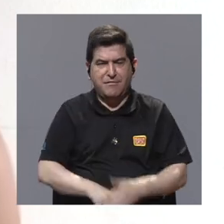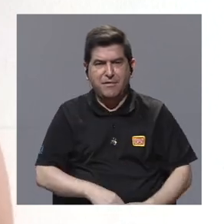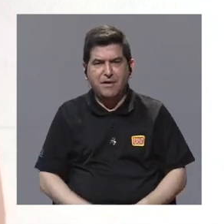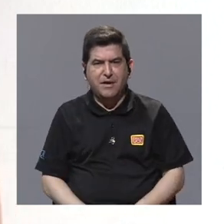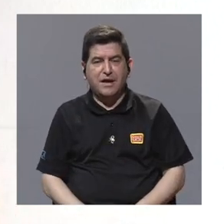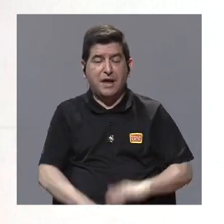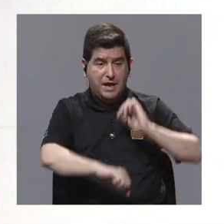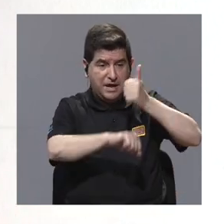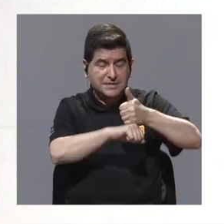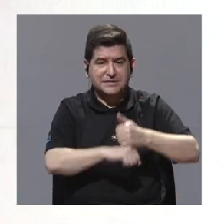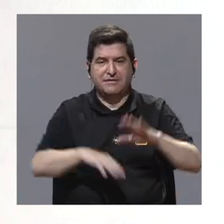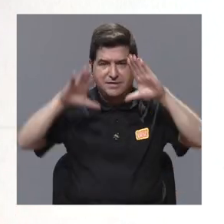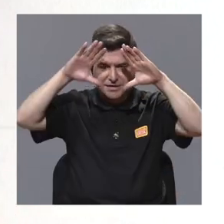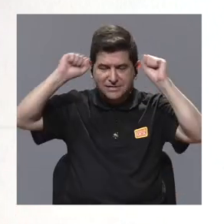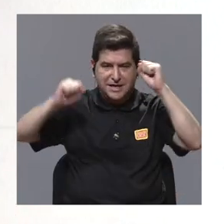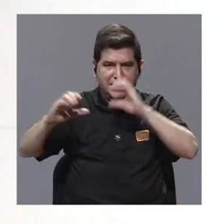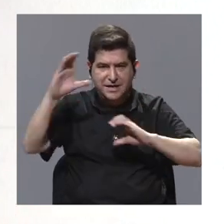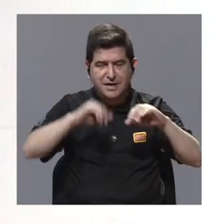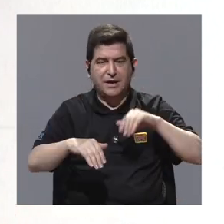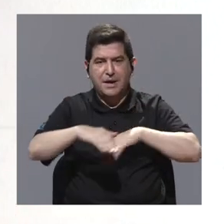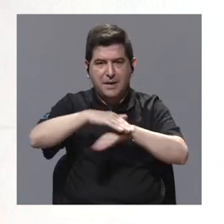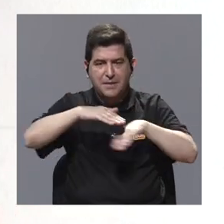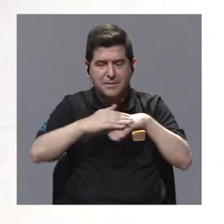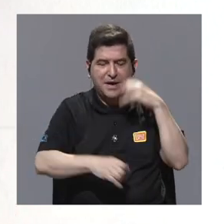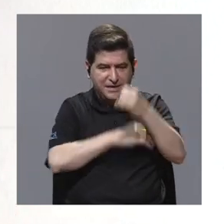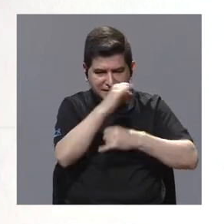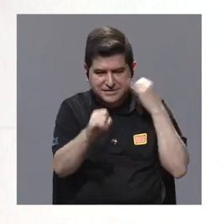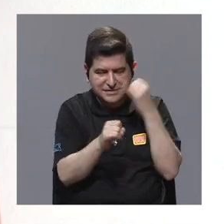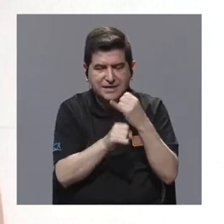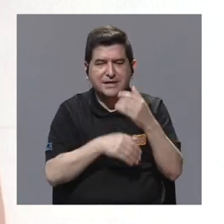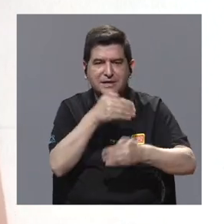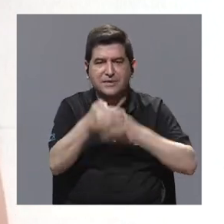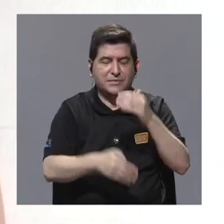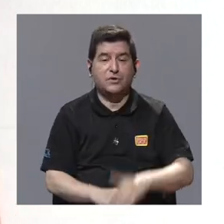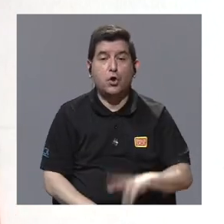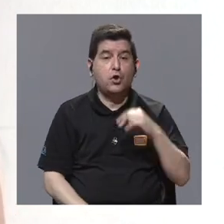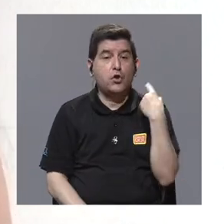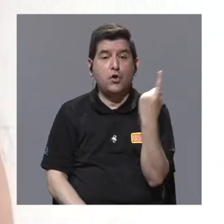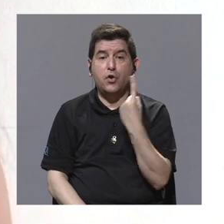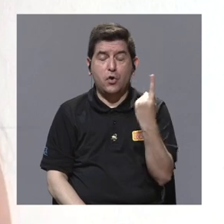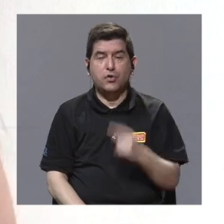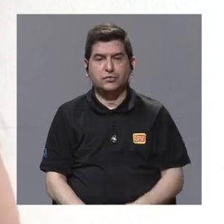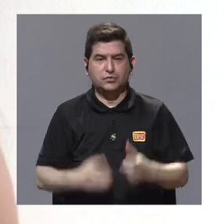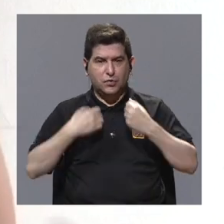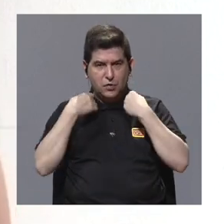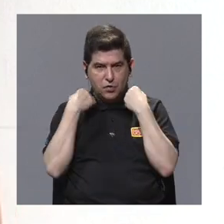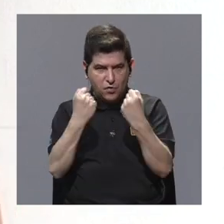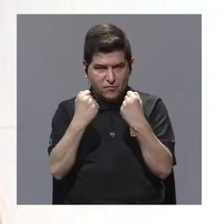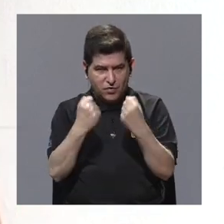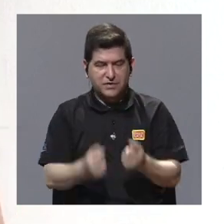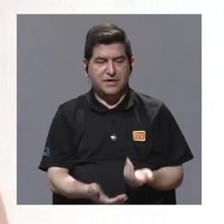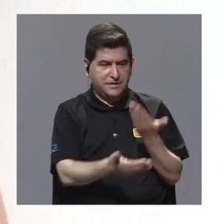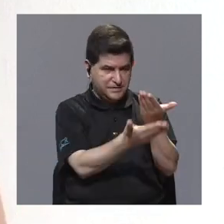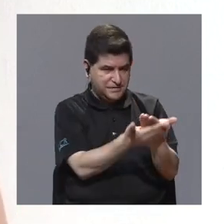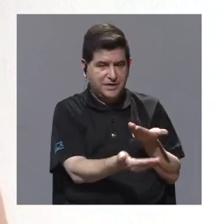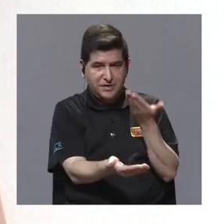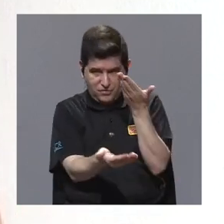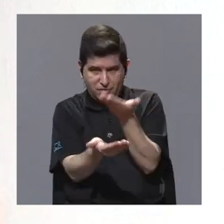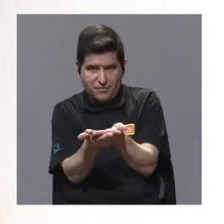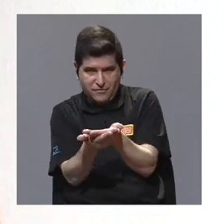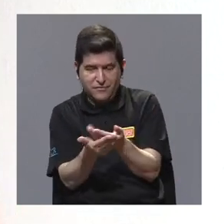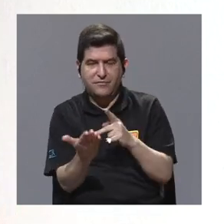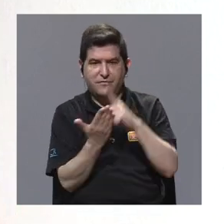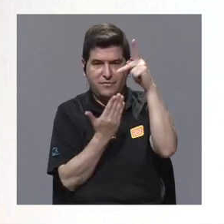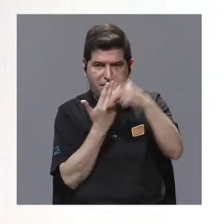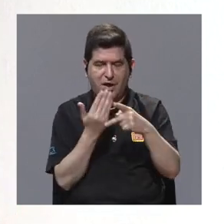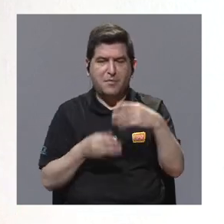posicionamiento de la diplomacia científica como uno de sus pilares de la internacionalización, no solamente para fortalecer su oferta en